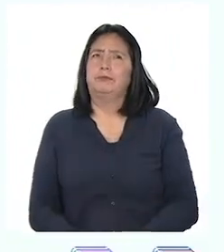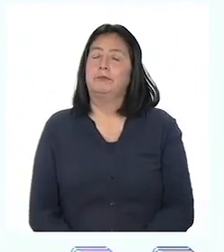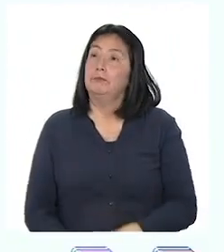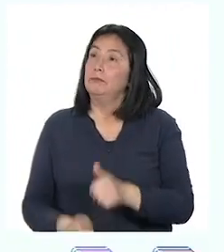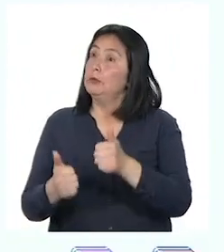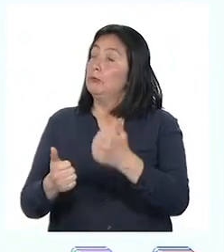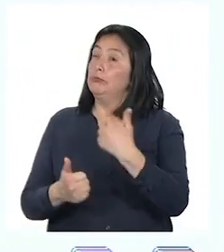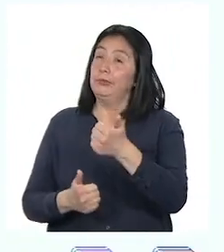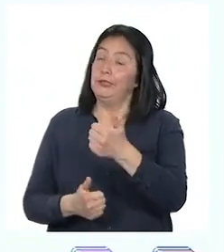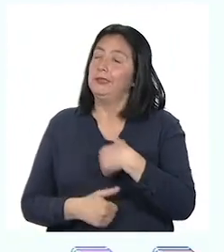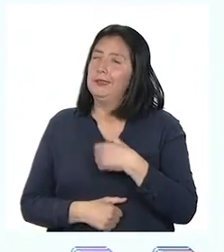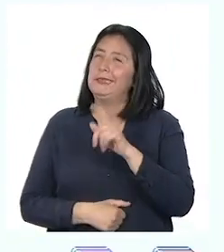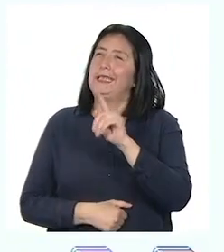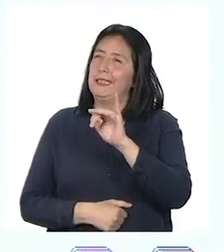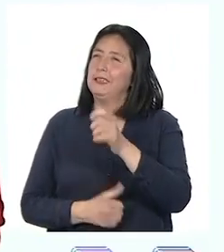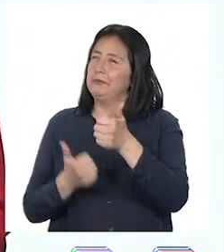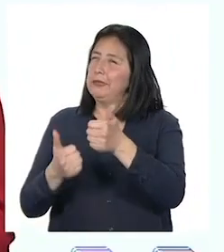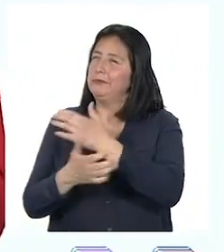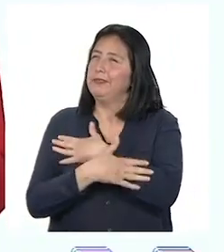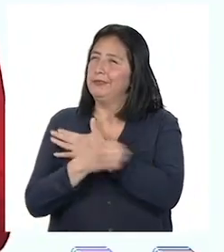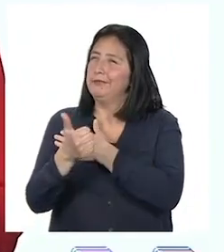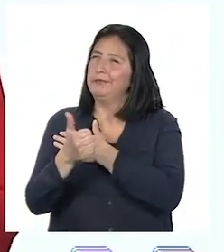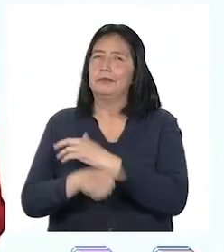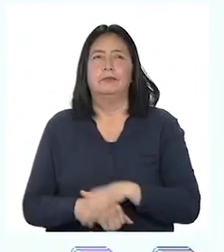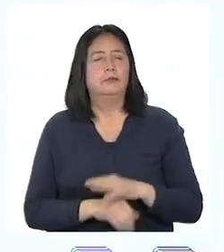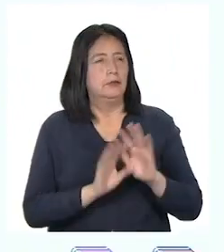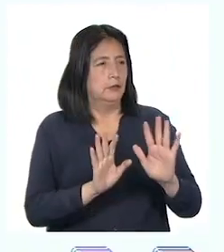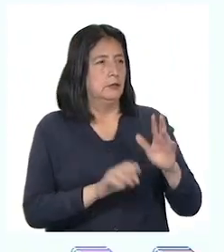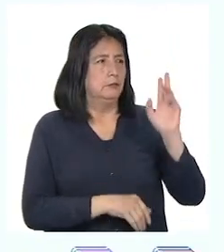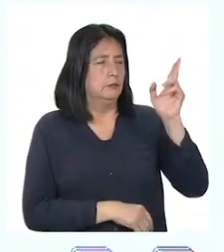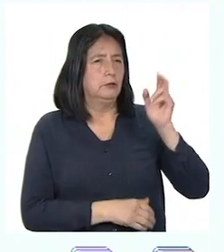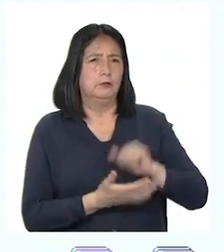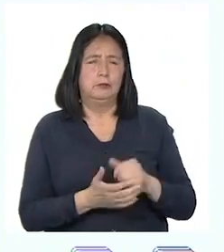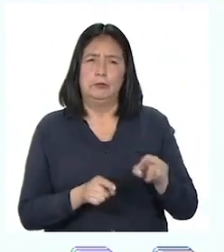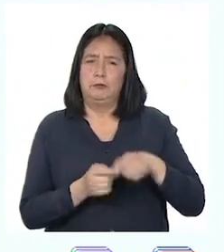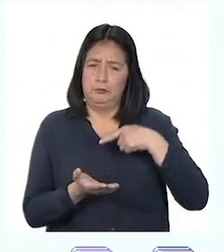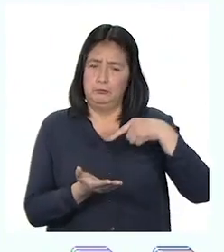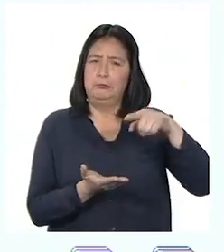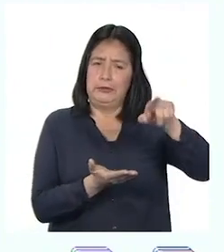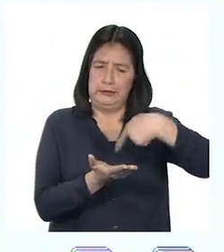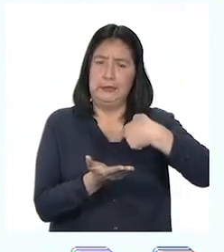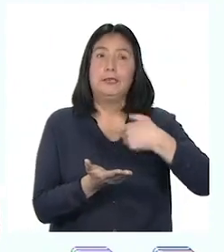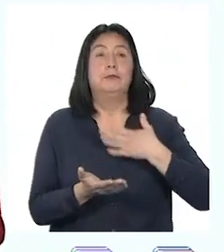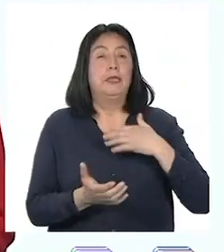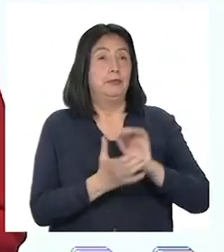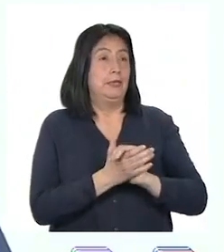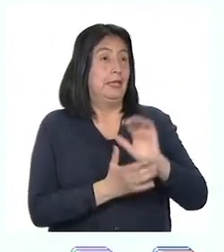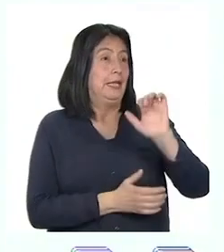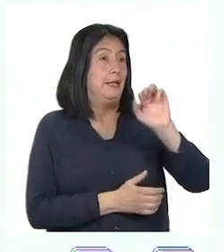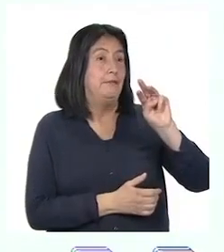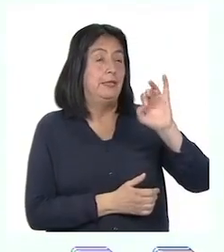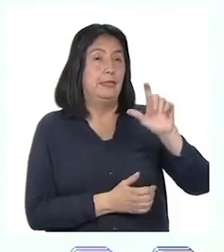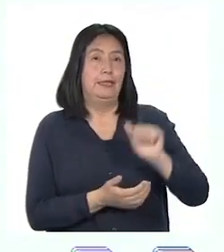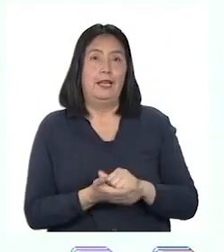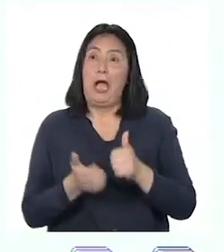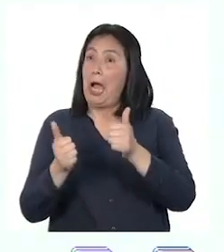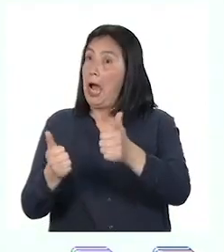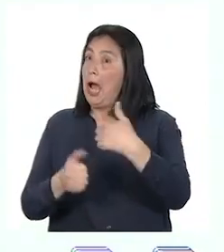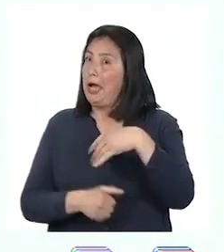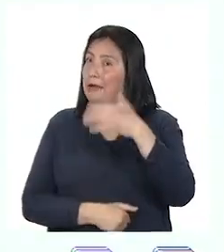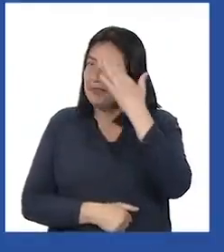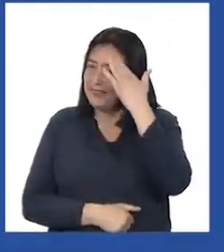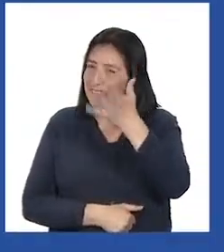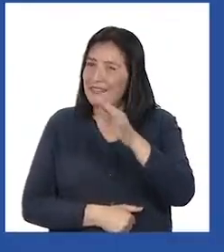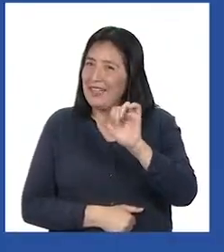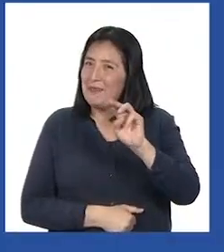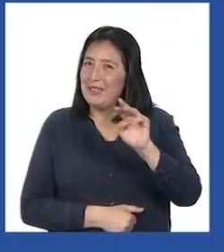¡Qué inspirador, Tania! ¡Te felicito! Ahora, profesora, tenemos también un mensaje de mi amiga Camila. ¡Qué bueno saber de